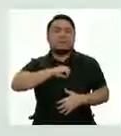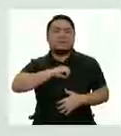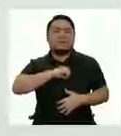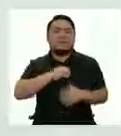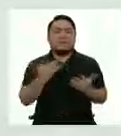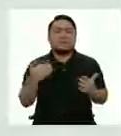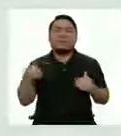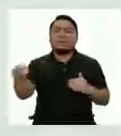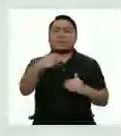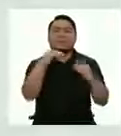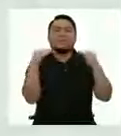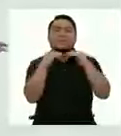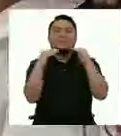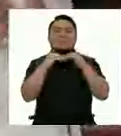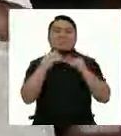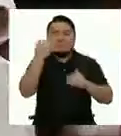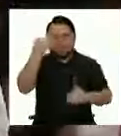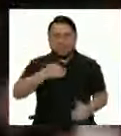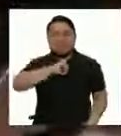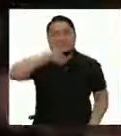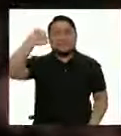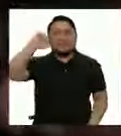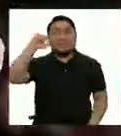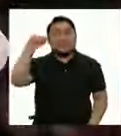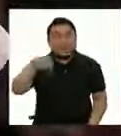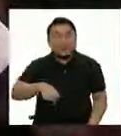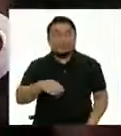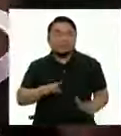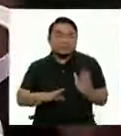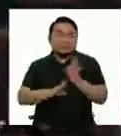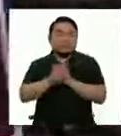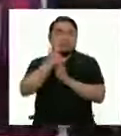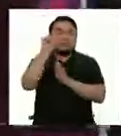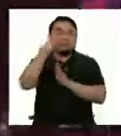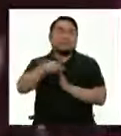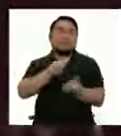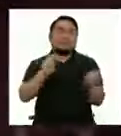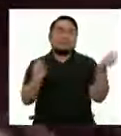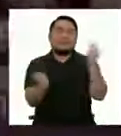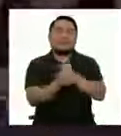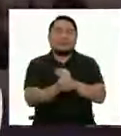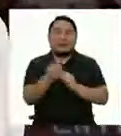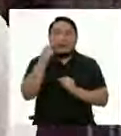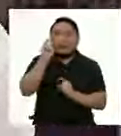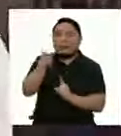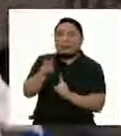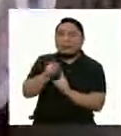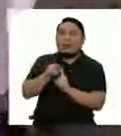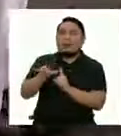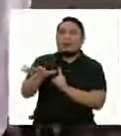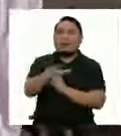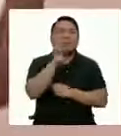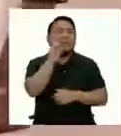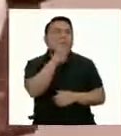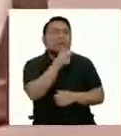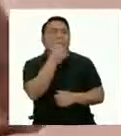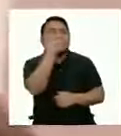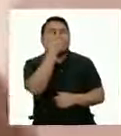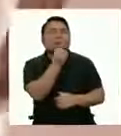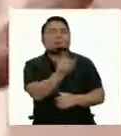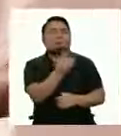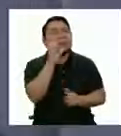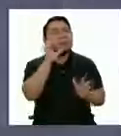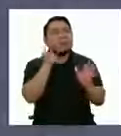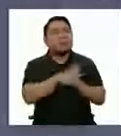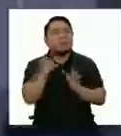en la verdadera victoria Aquí la superación se transformó en inspiración Y la excelencia en